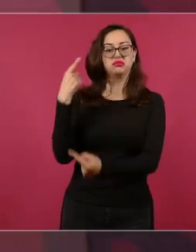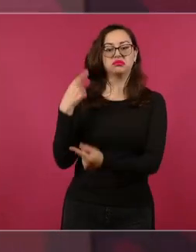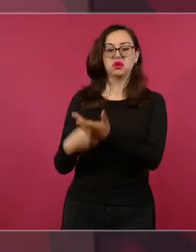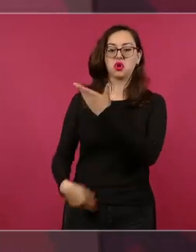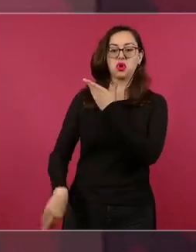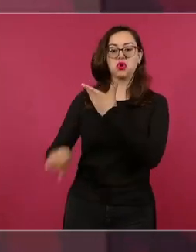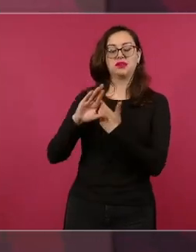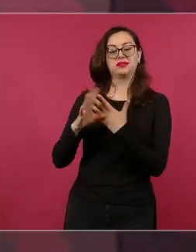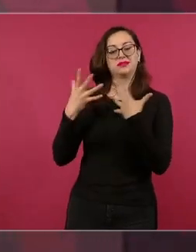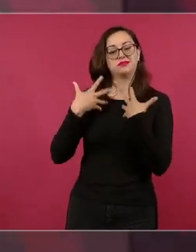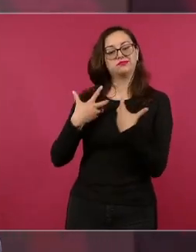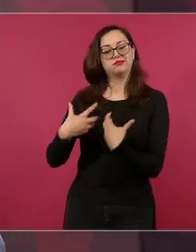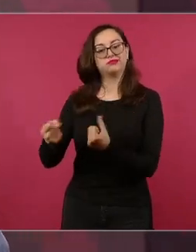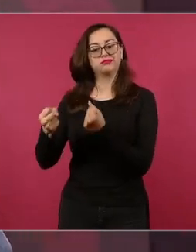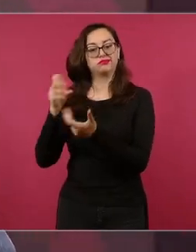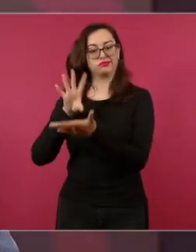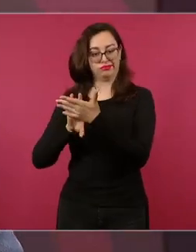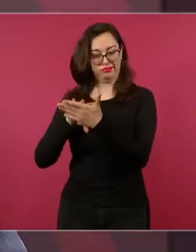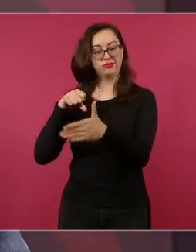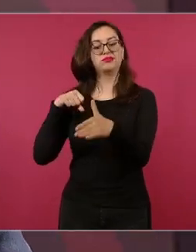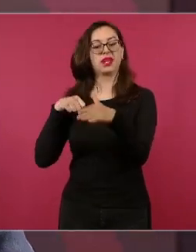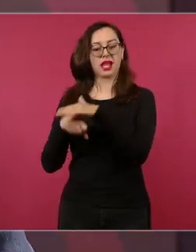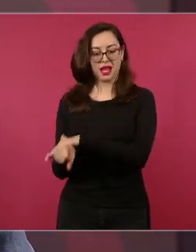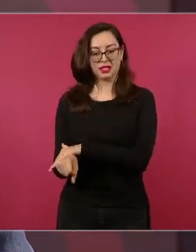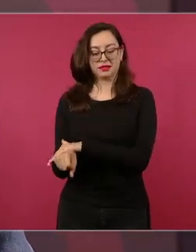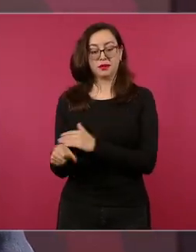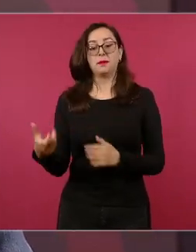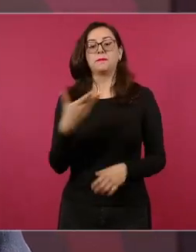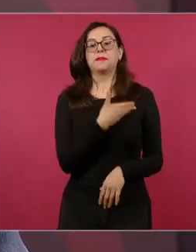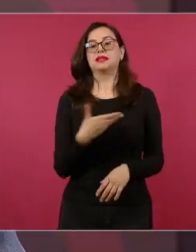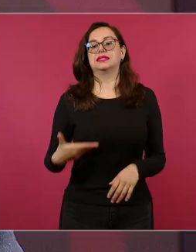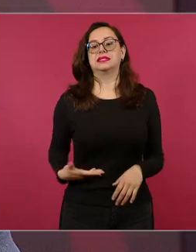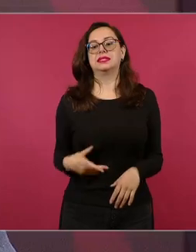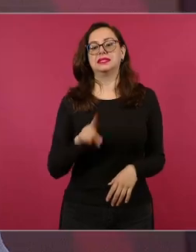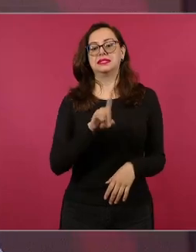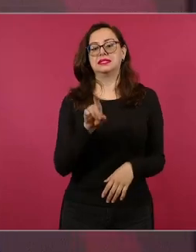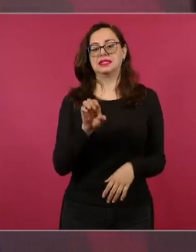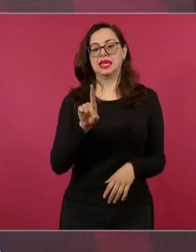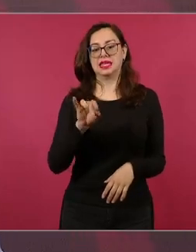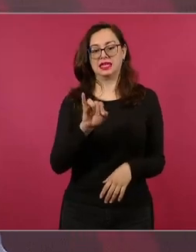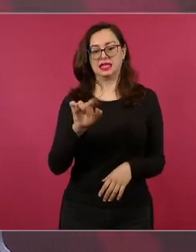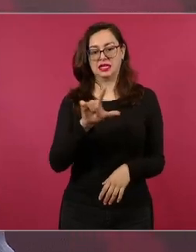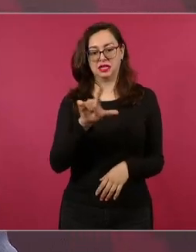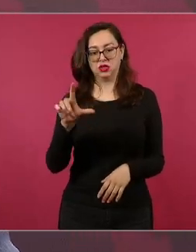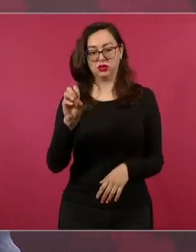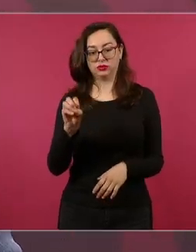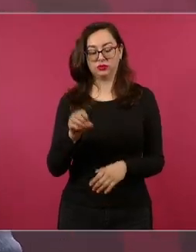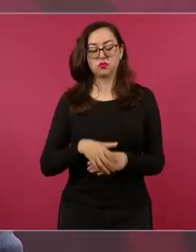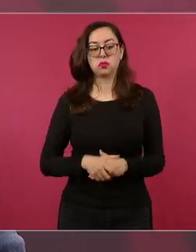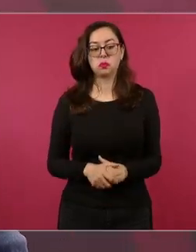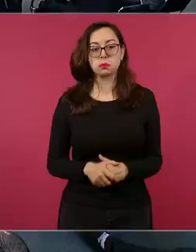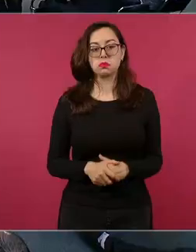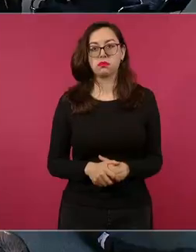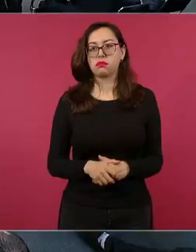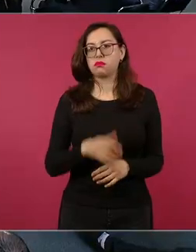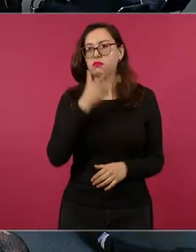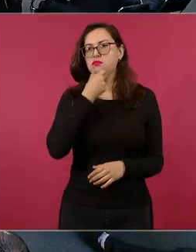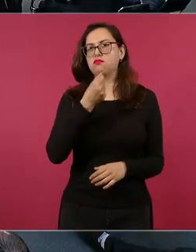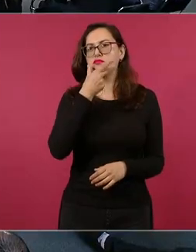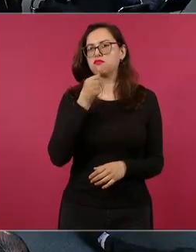estaba cedillo y un señor del pan